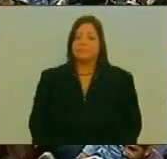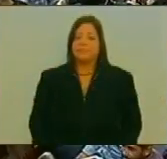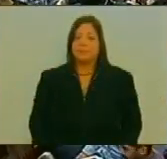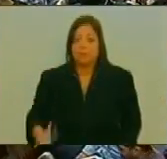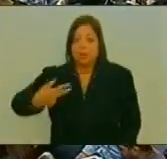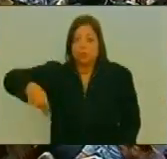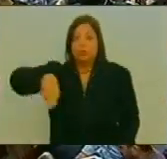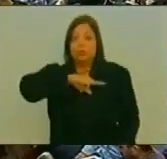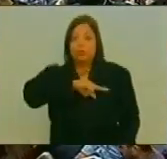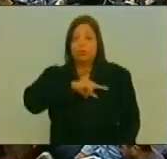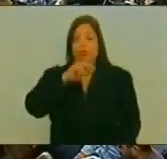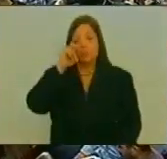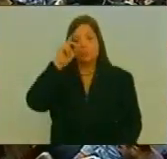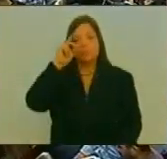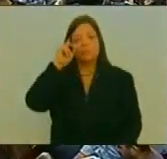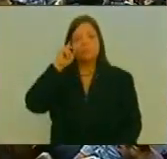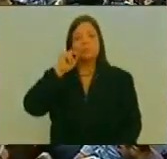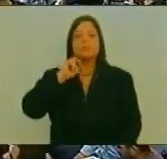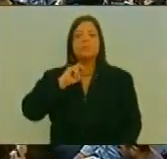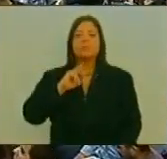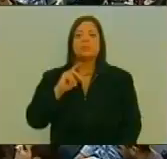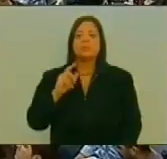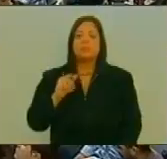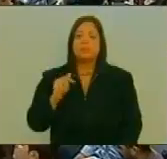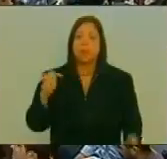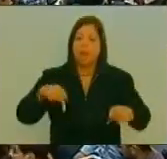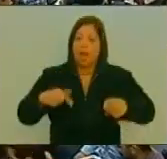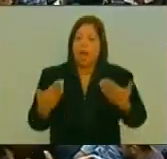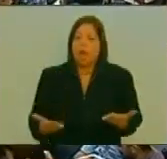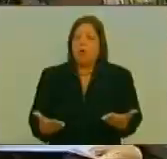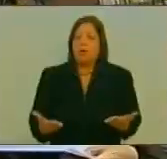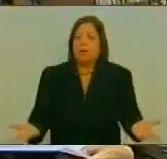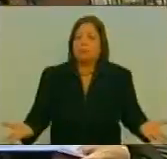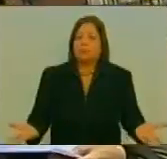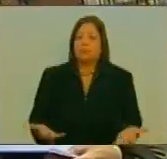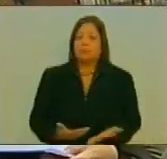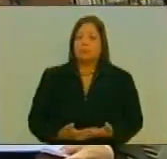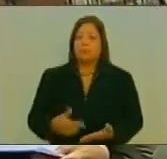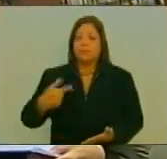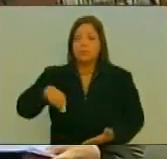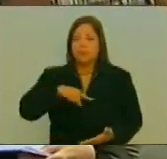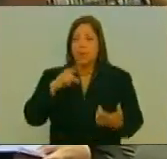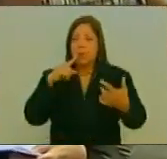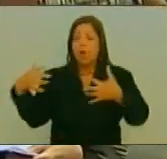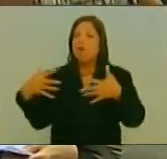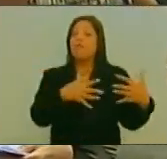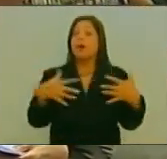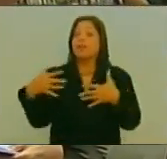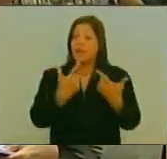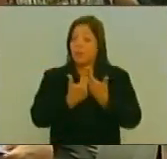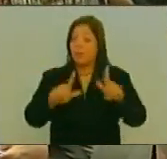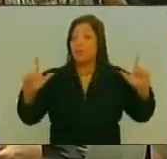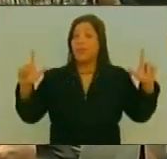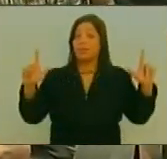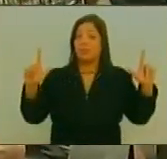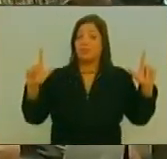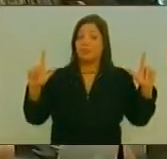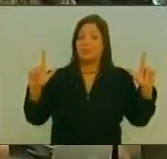Nosotros En este momento Estamos dando Una batalla Por la liberación